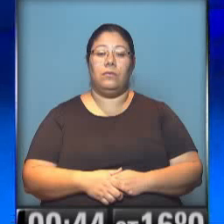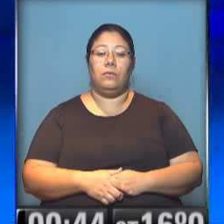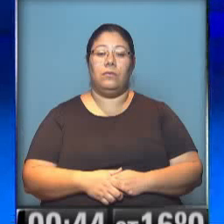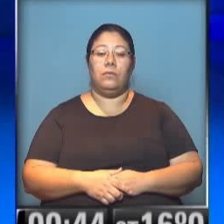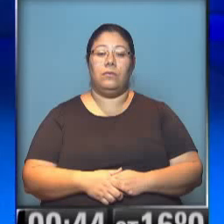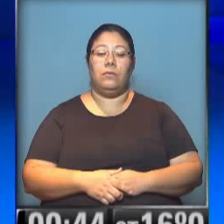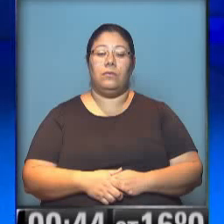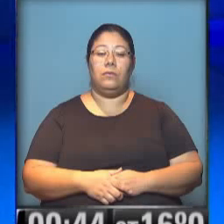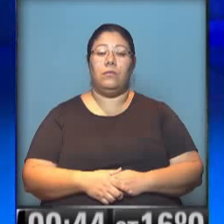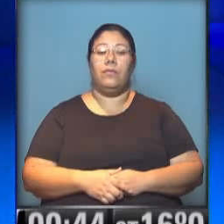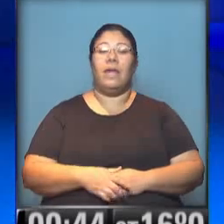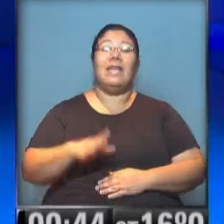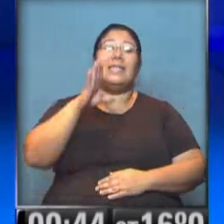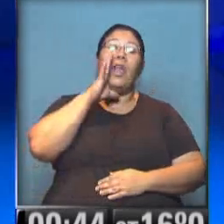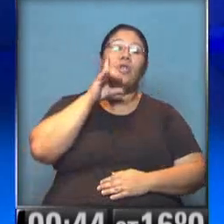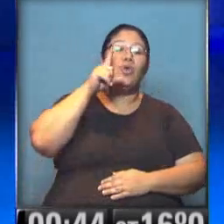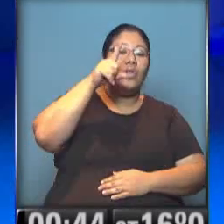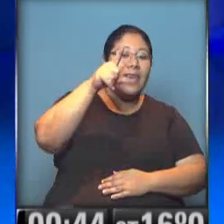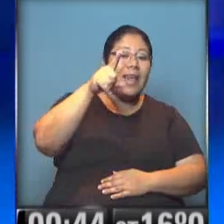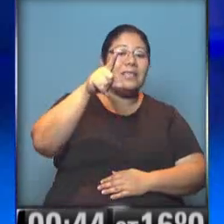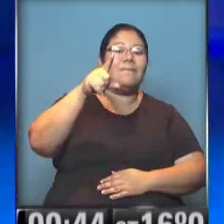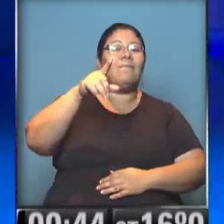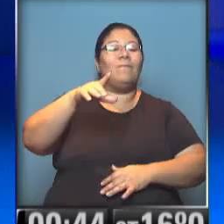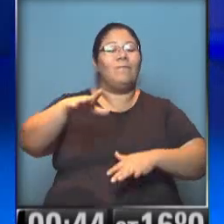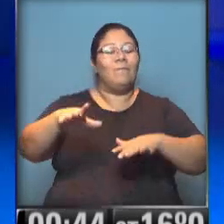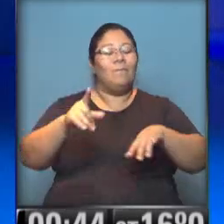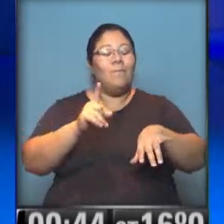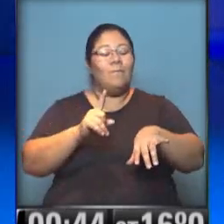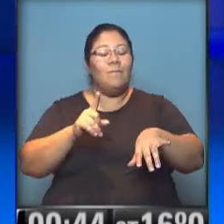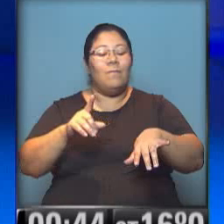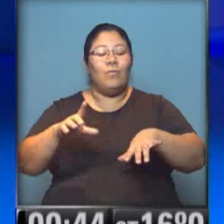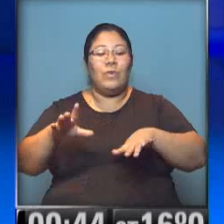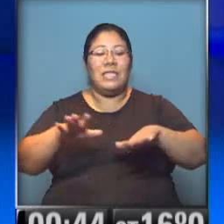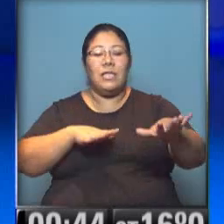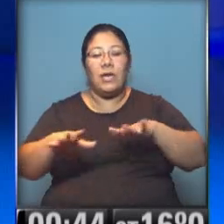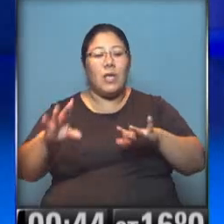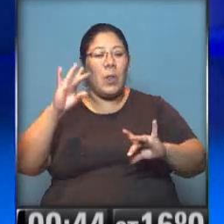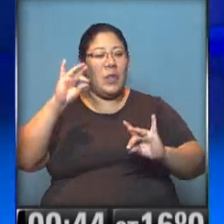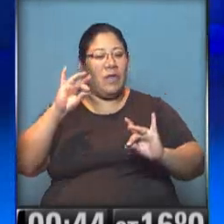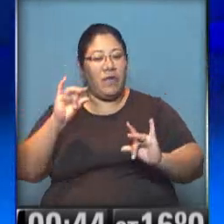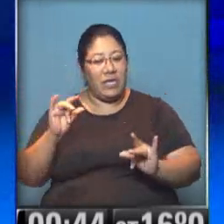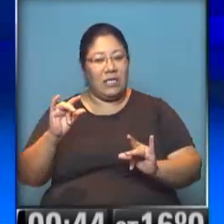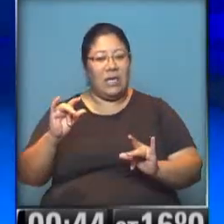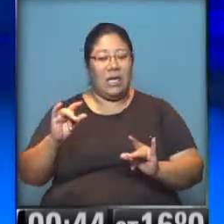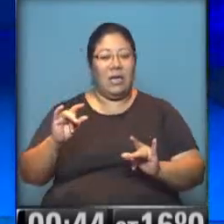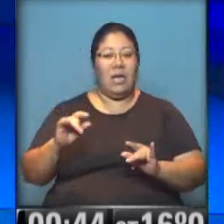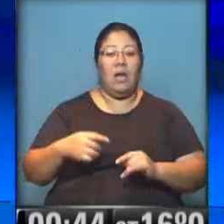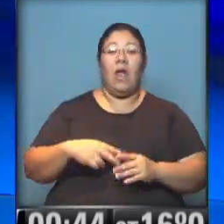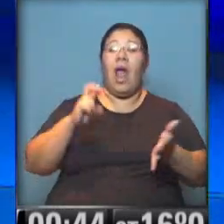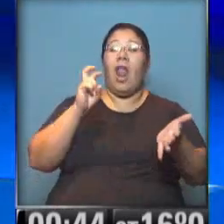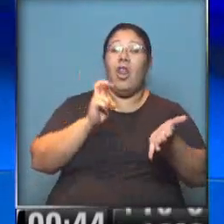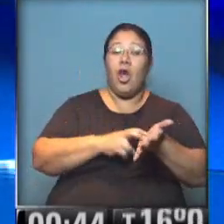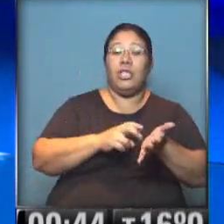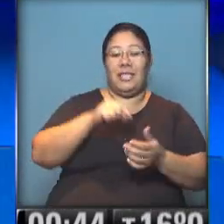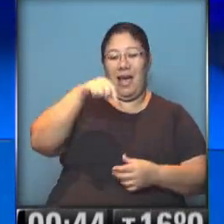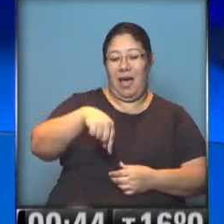Estados Unidos está viviendo, sin lugar a dudas, unas horas, pero principalmente unos días convulsionados. Más allá de esta noticia positiva que